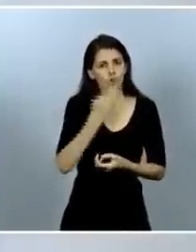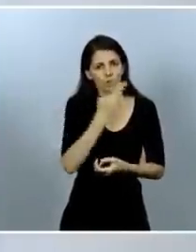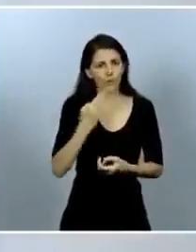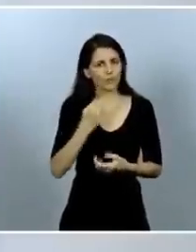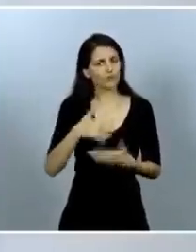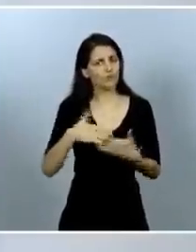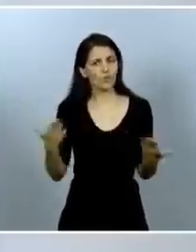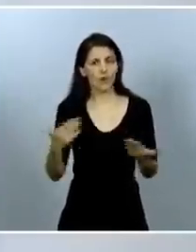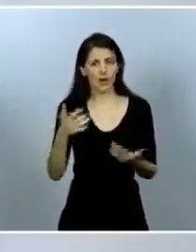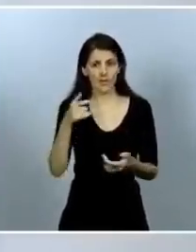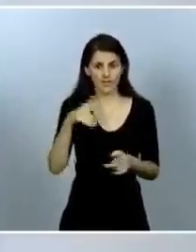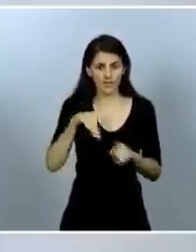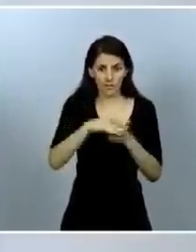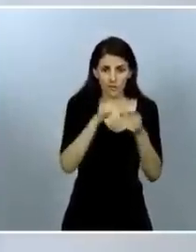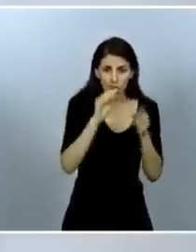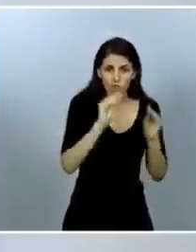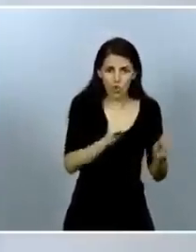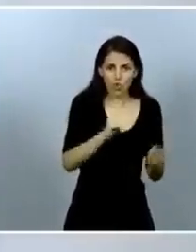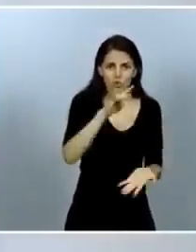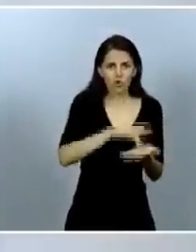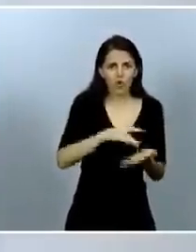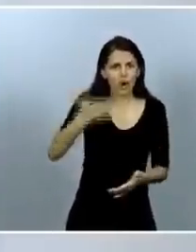ocurrir nunca más a los niños y niñas de nuestro país.